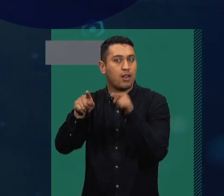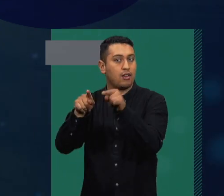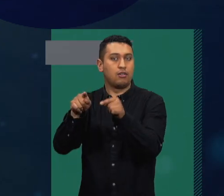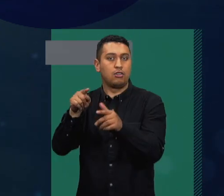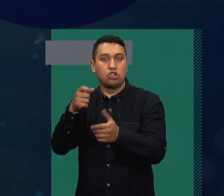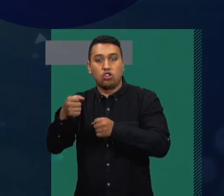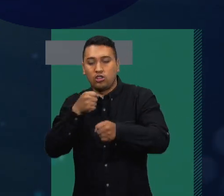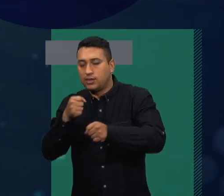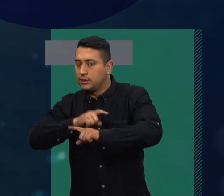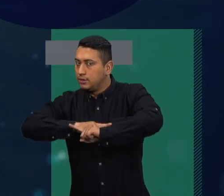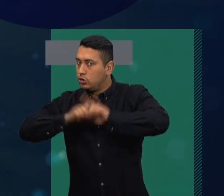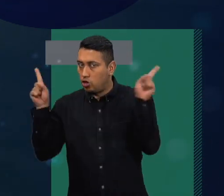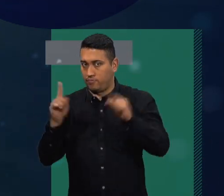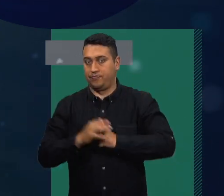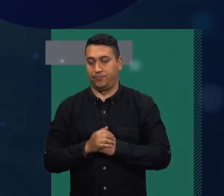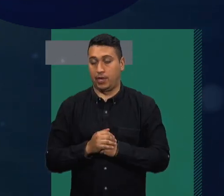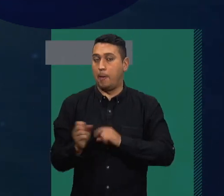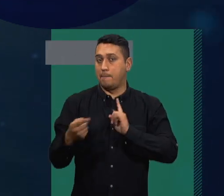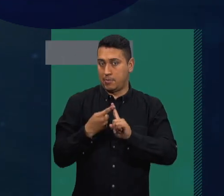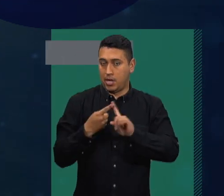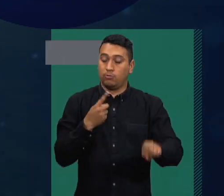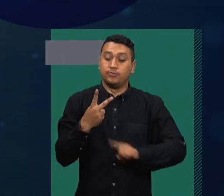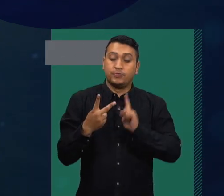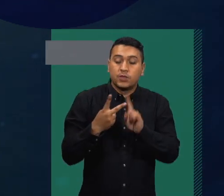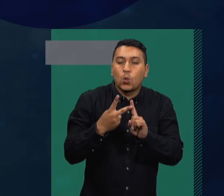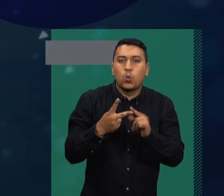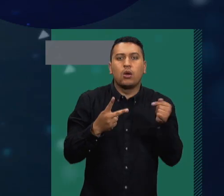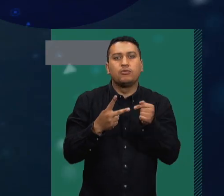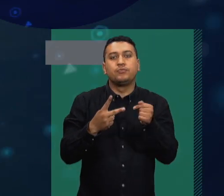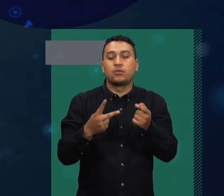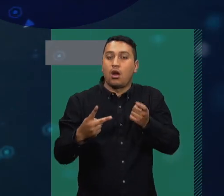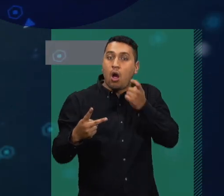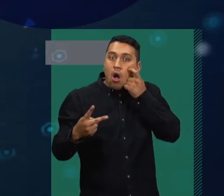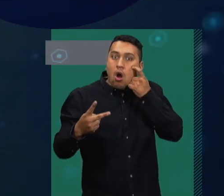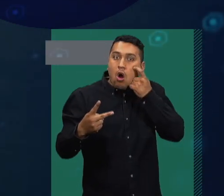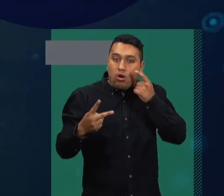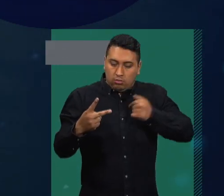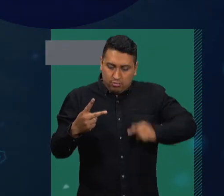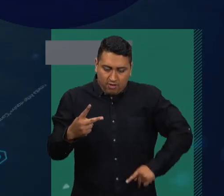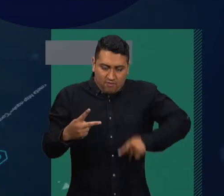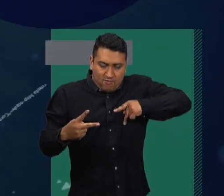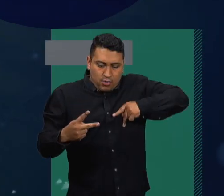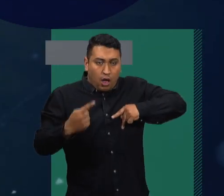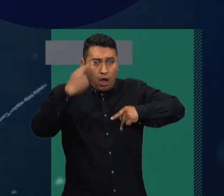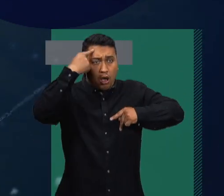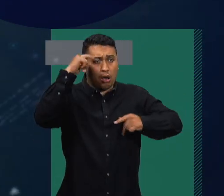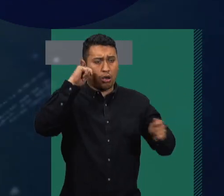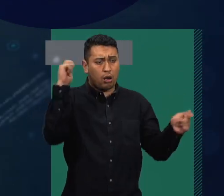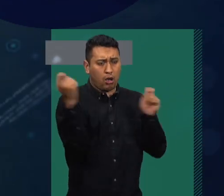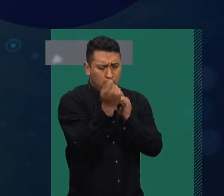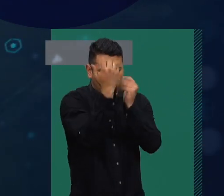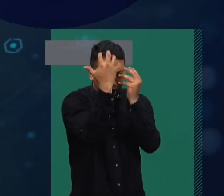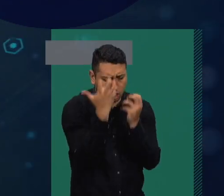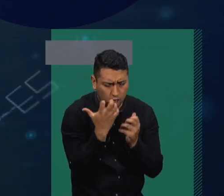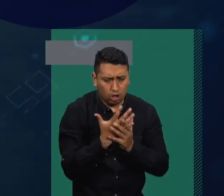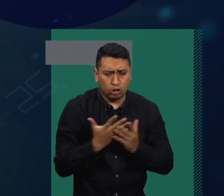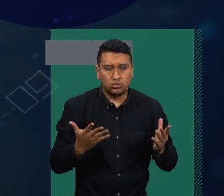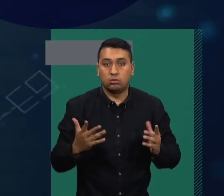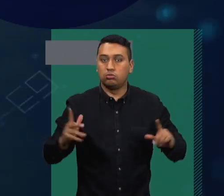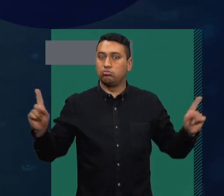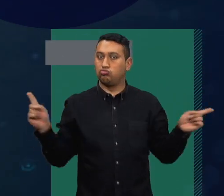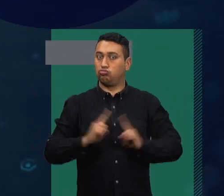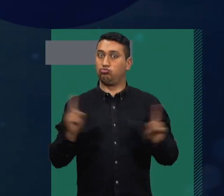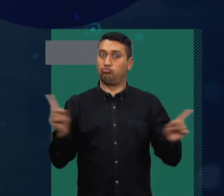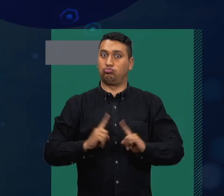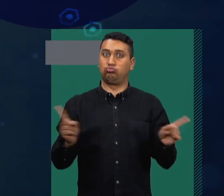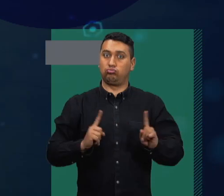lo que usted quiere construir en su vida y trabaje para eso. O sea, no piense que las cosas van a cambiar, piense que usted puede cambiar.